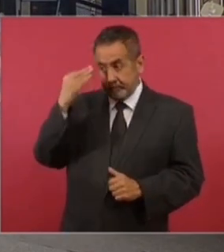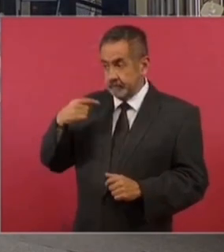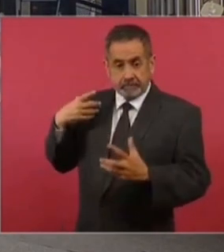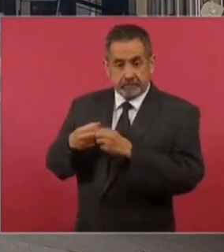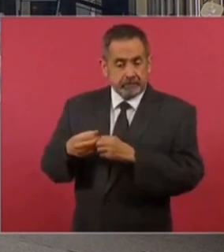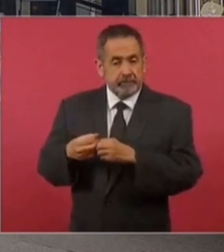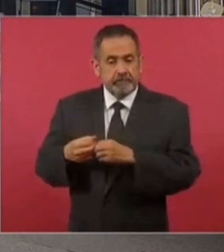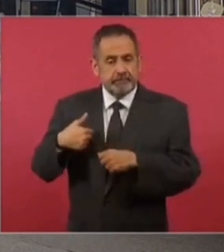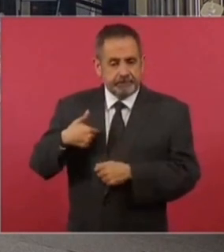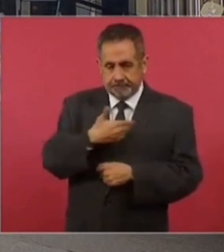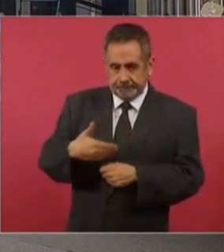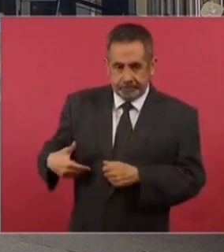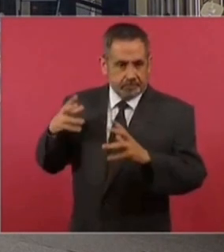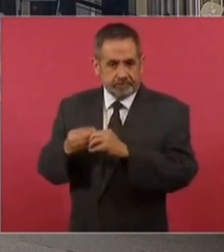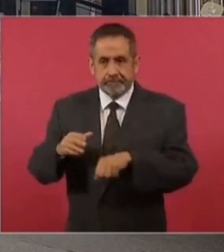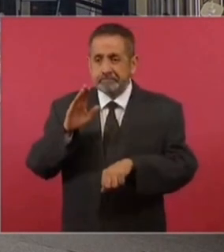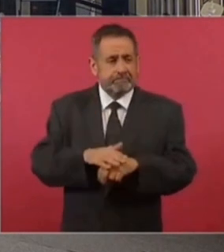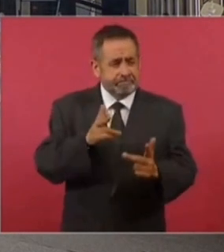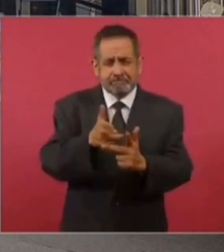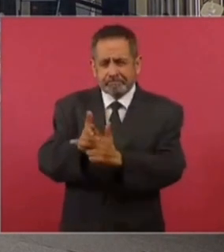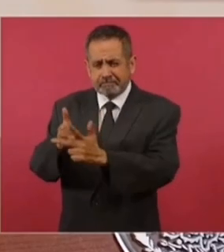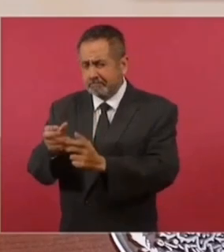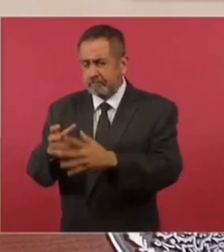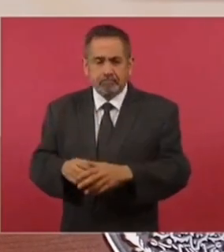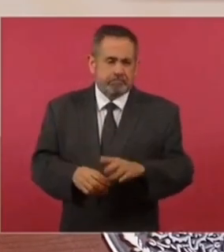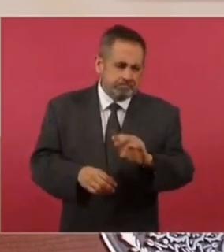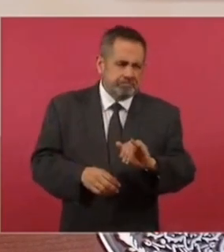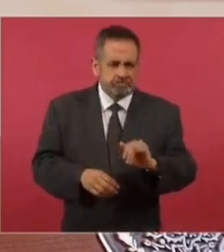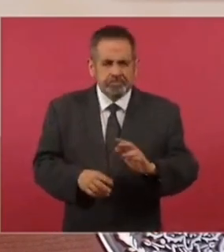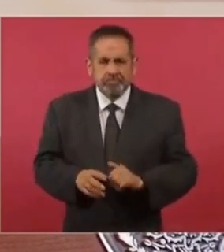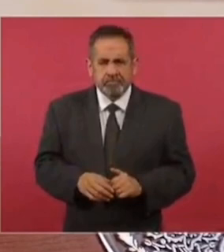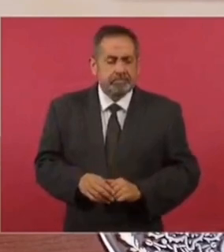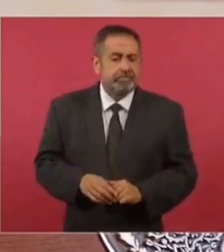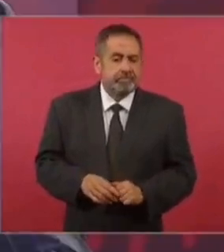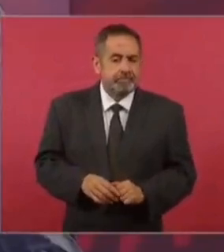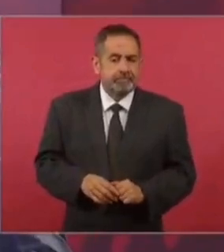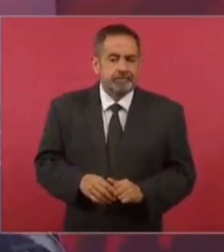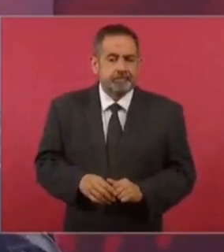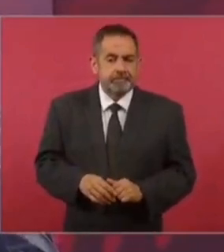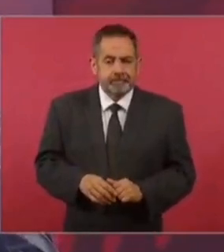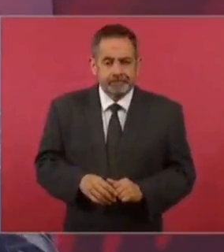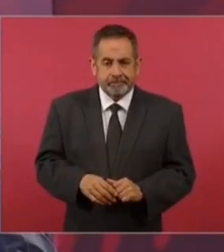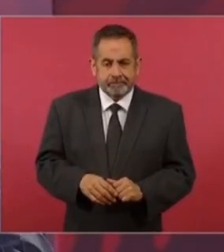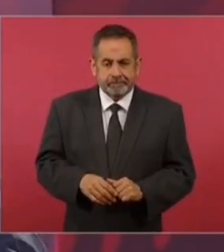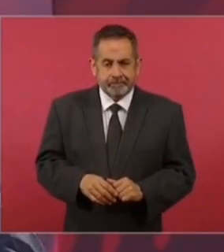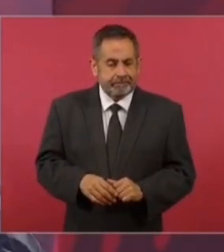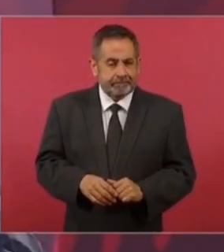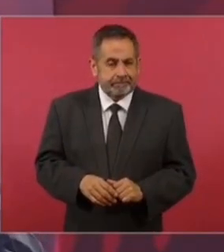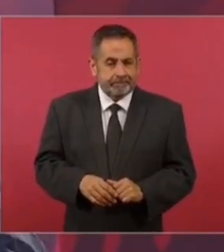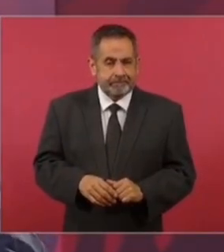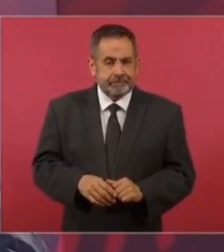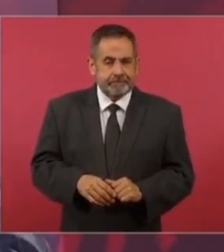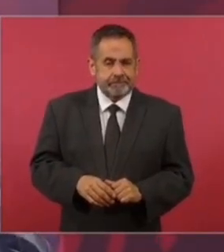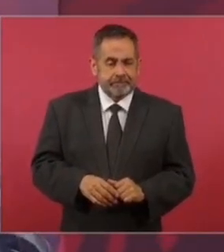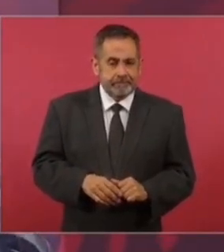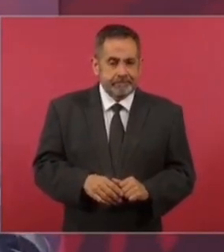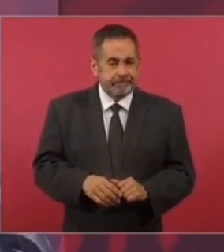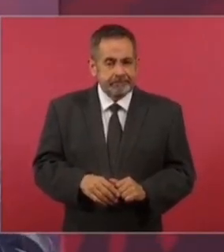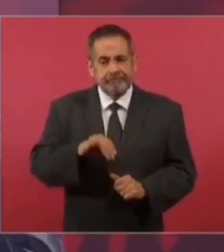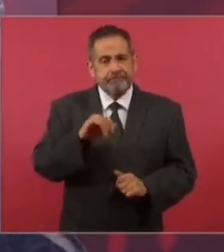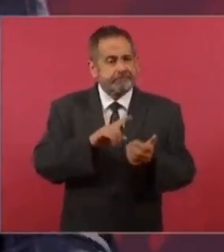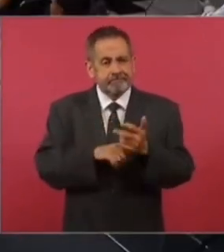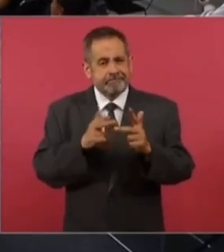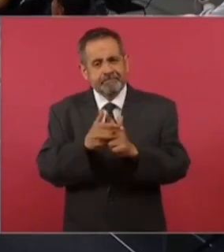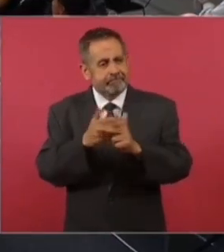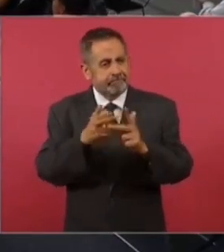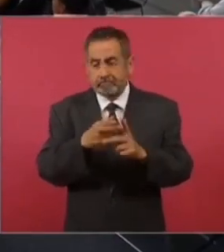nosotros en el gobierno han habido más homicidios, y porque estaba muy alto el